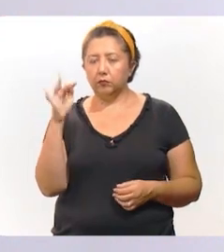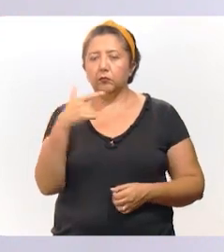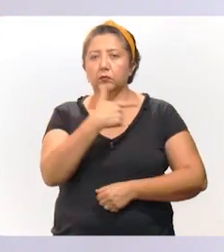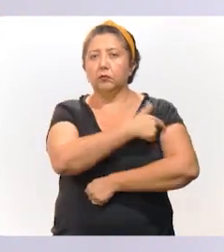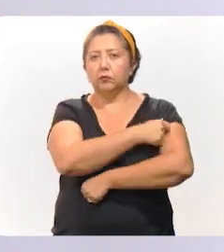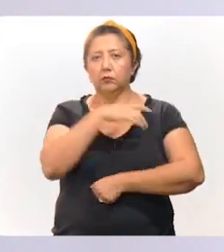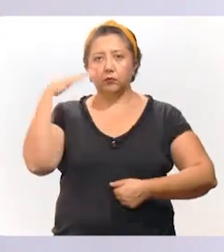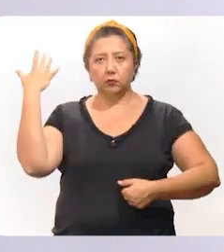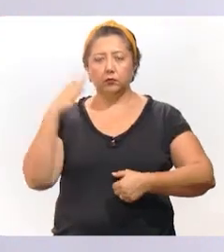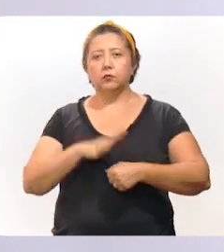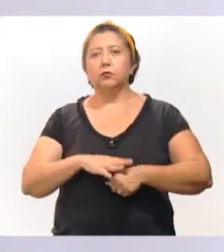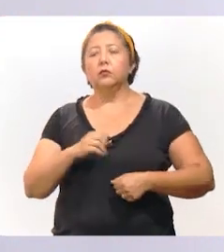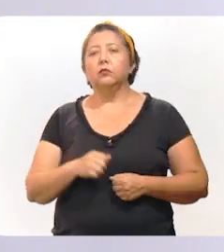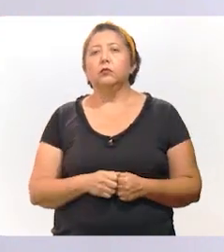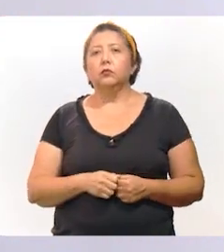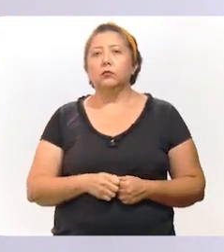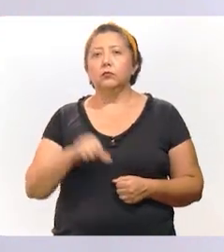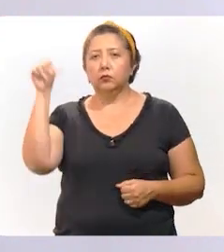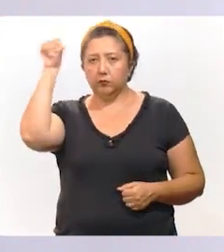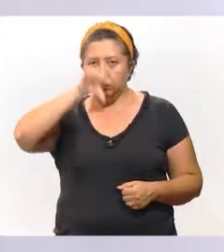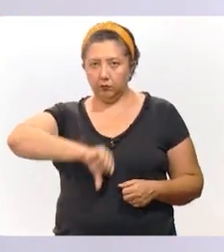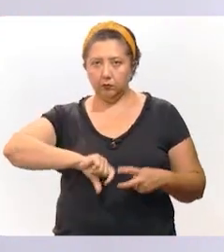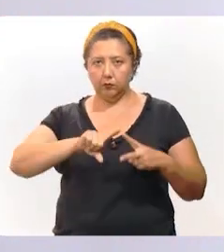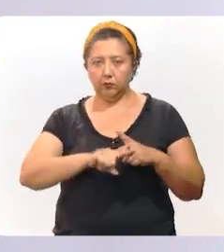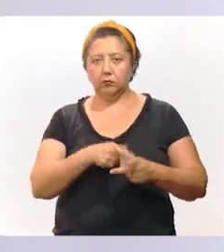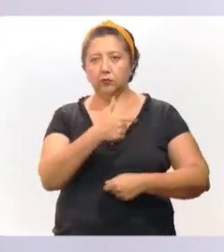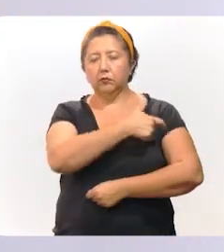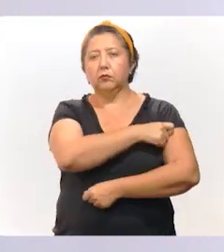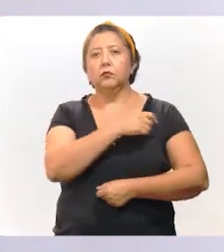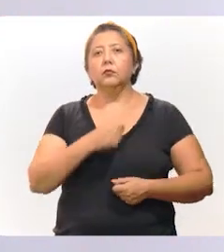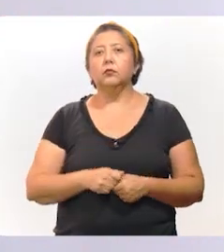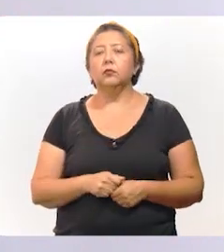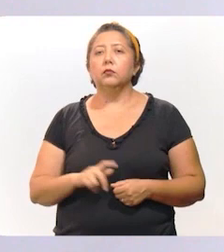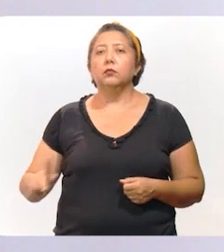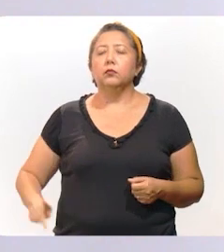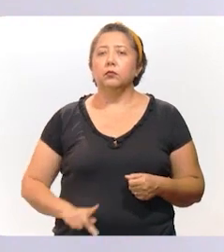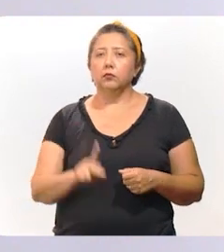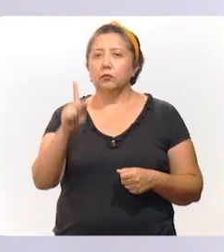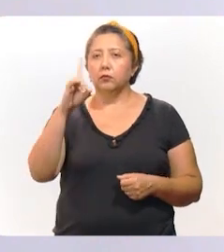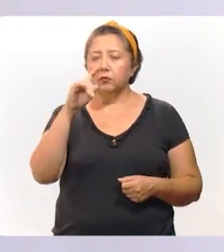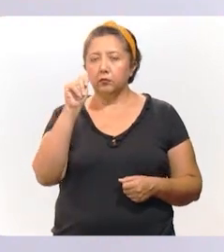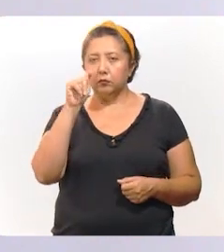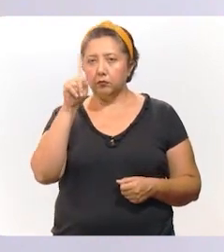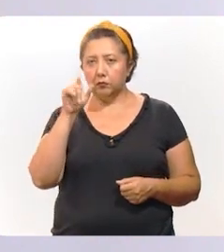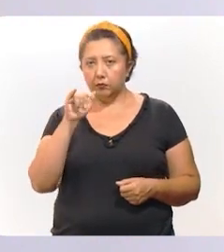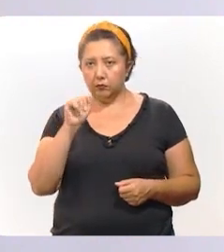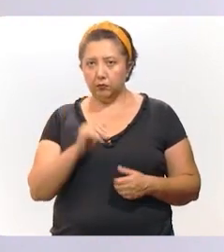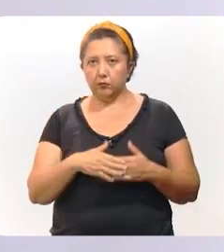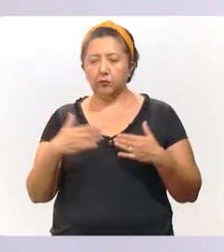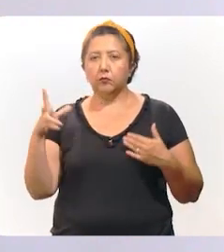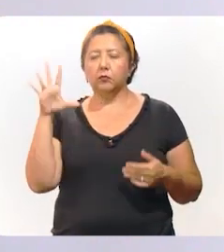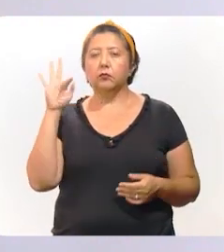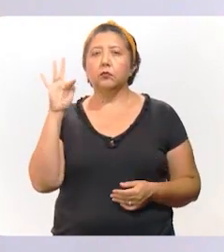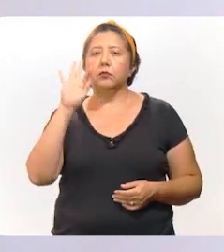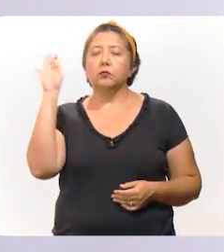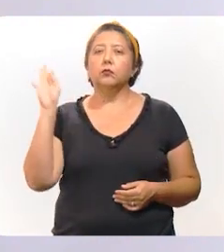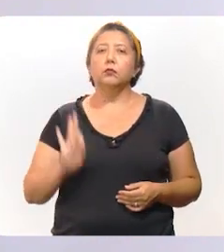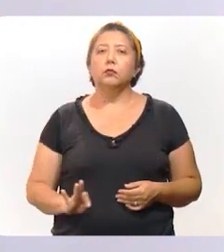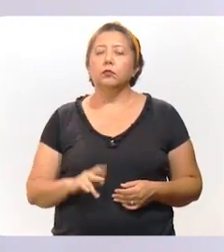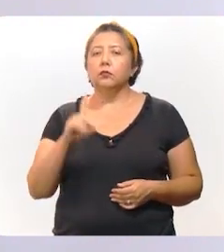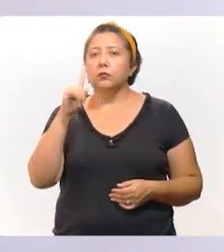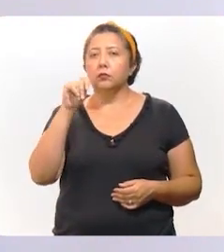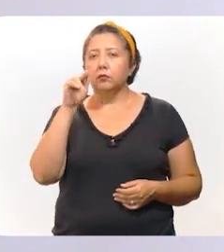vacunas para adultos mayores. Hoy comenzó la aplicación de vacunas en los municipios de Tzán, con un avance del 40%.